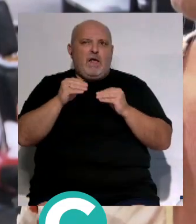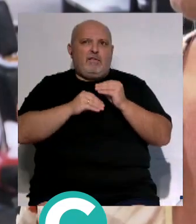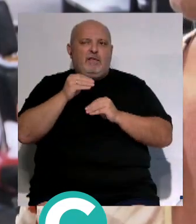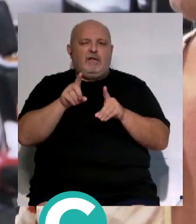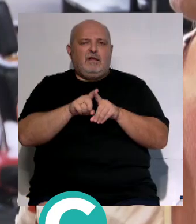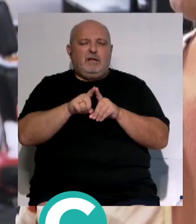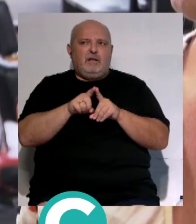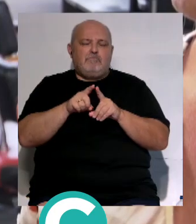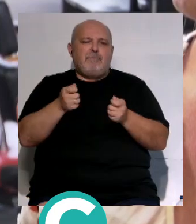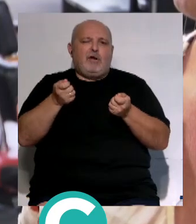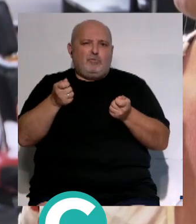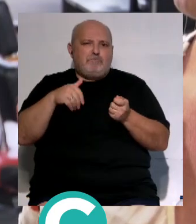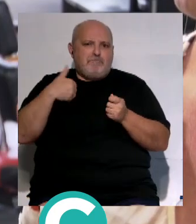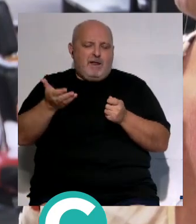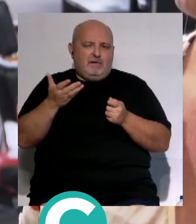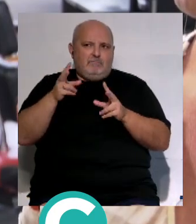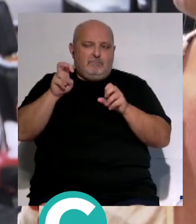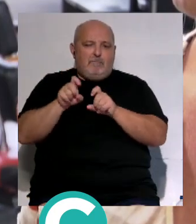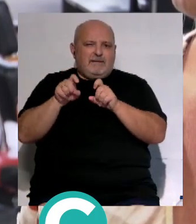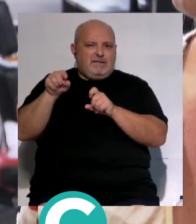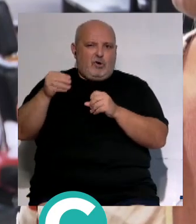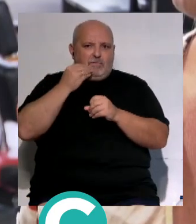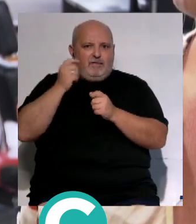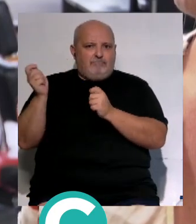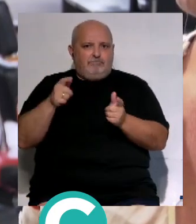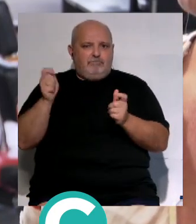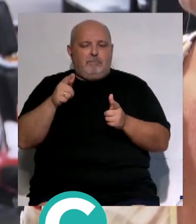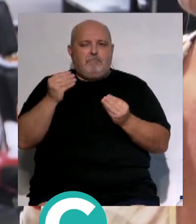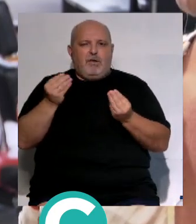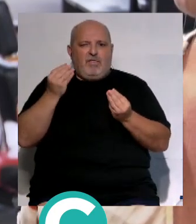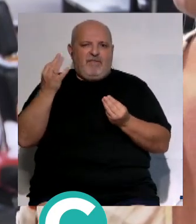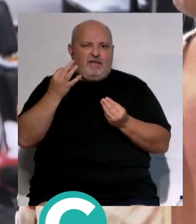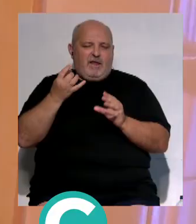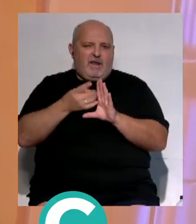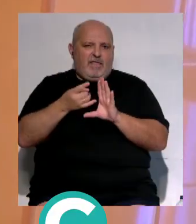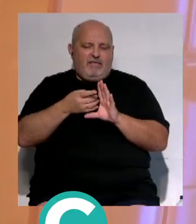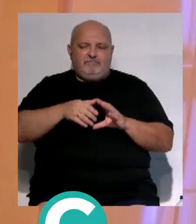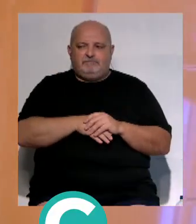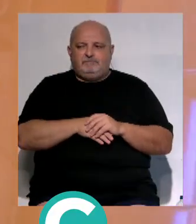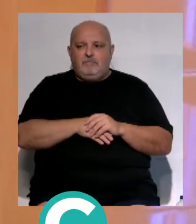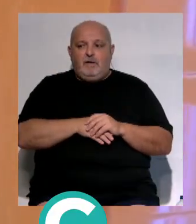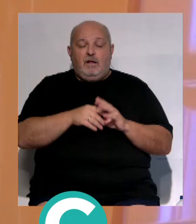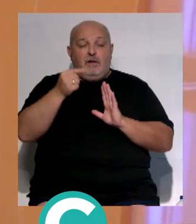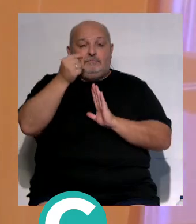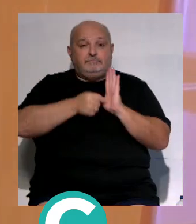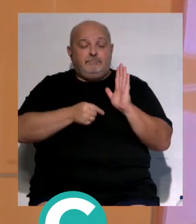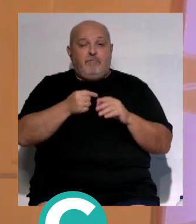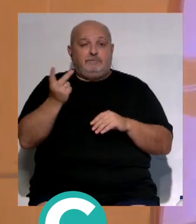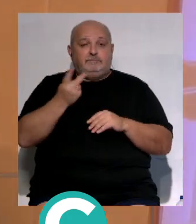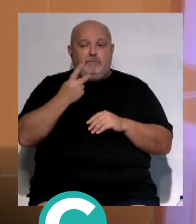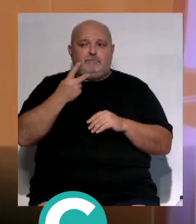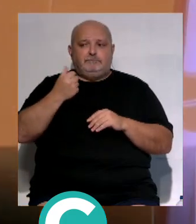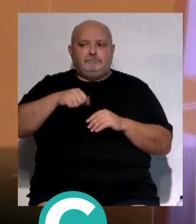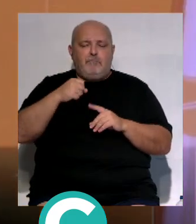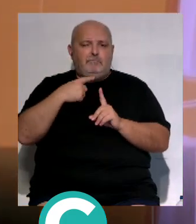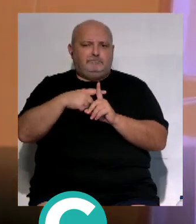y se tenga mayor control. Aquí el objetivo siempre es mejorar, no cabe duda. Con estas medidas, ambas partes han